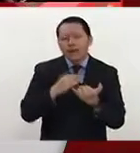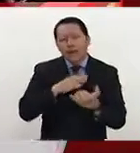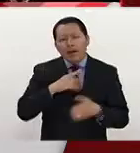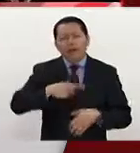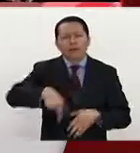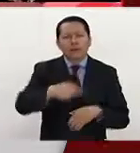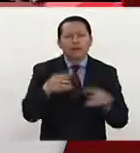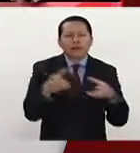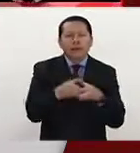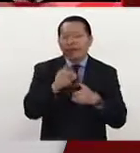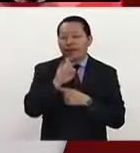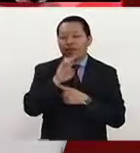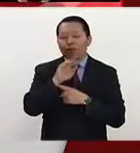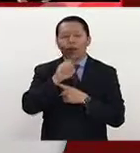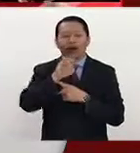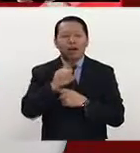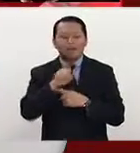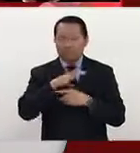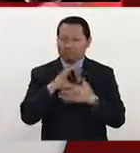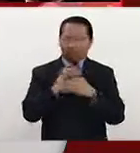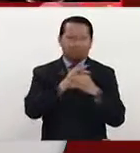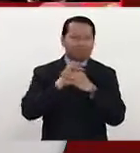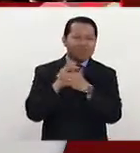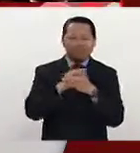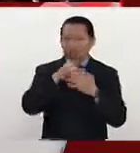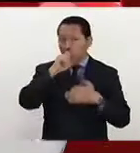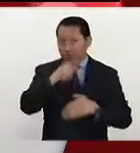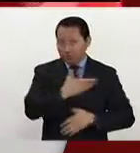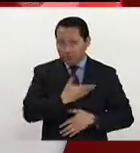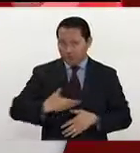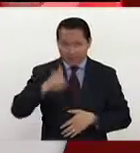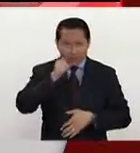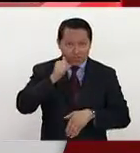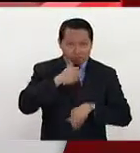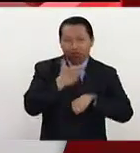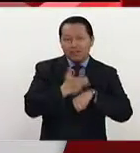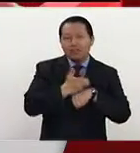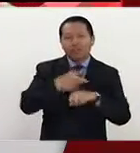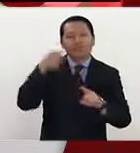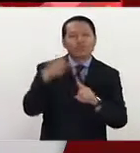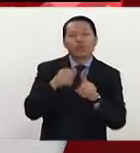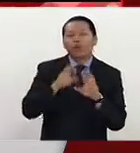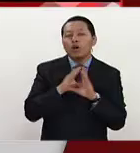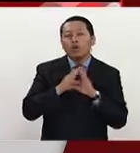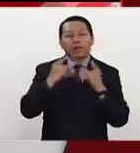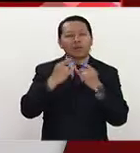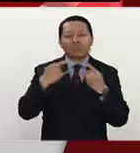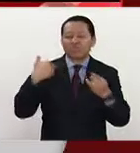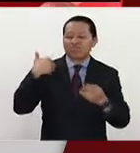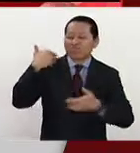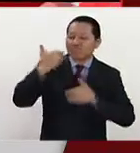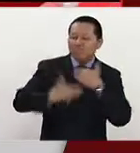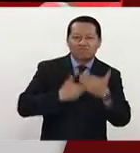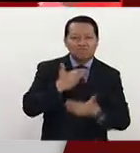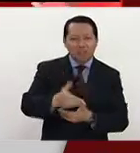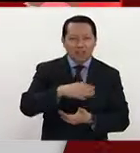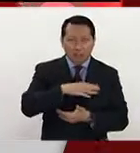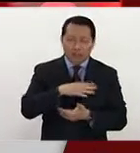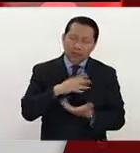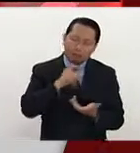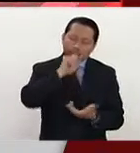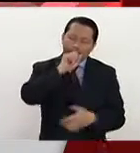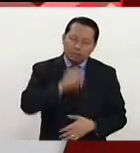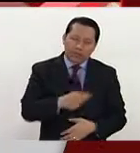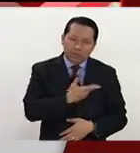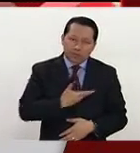demócratas, llamando a cierta unidad. Casi todos los presidentes estadounidenses en su discurso de la Unión a lo largo de la historia lo han hecho. Sería extraño que no lo hiciera